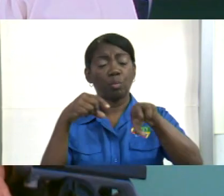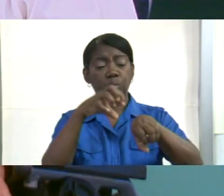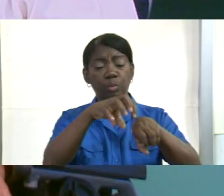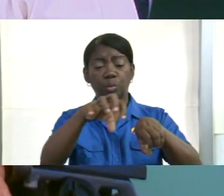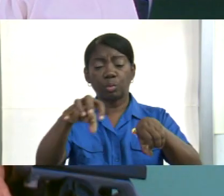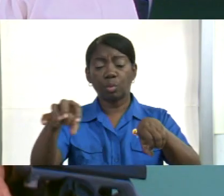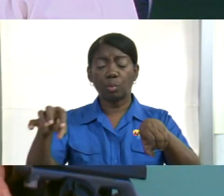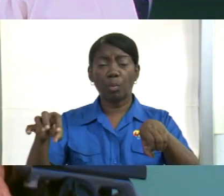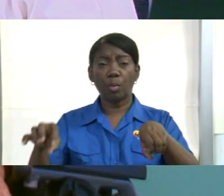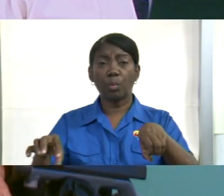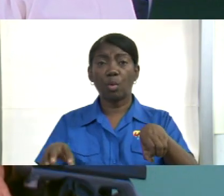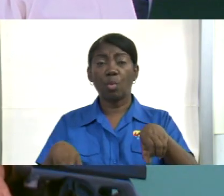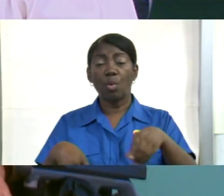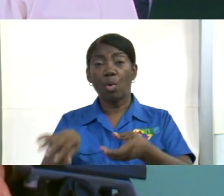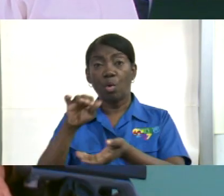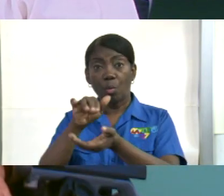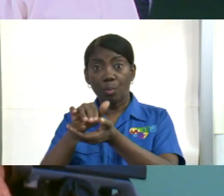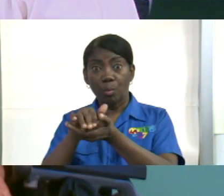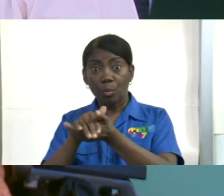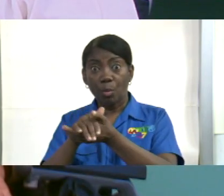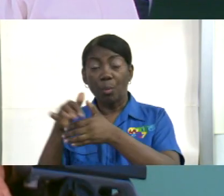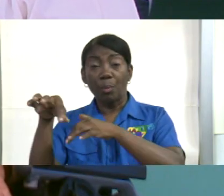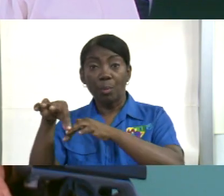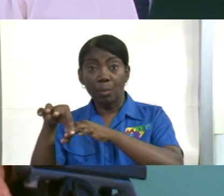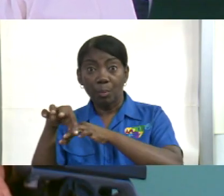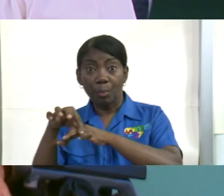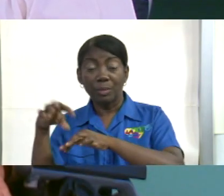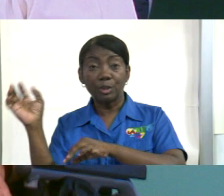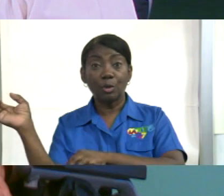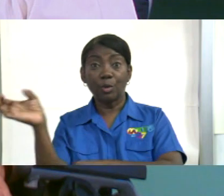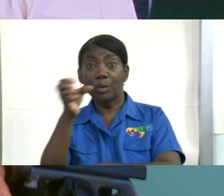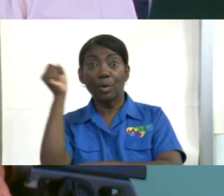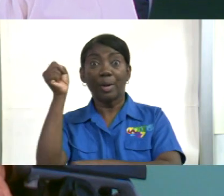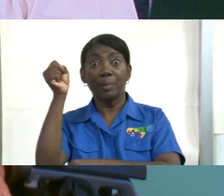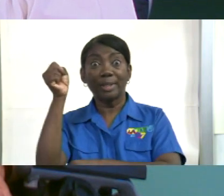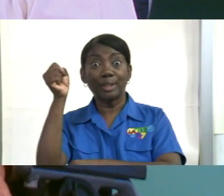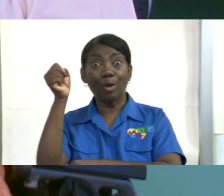Matrimonio de Victoria es uno de los...